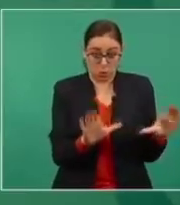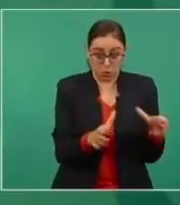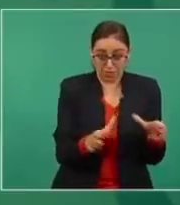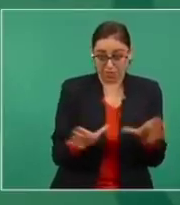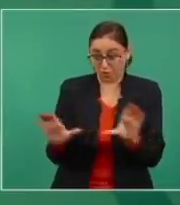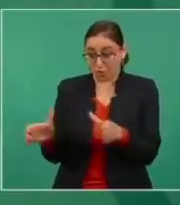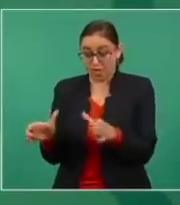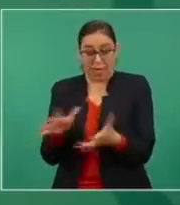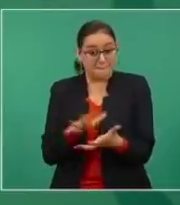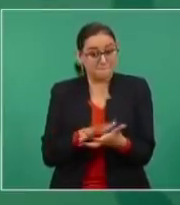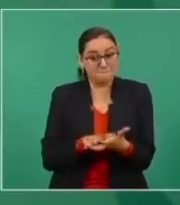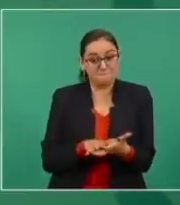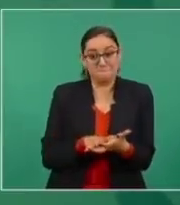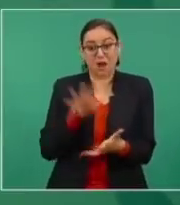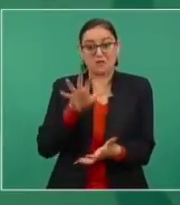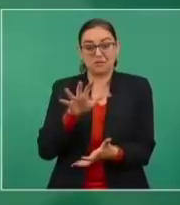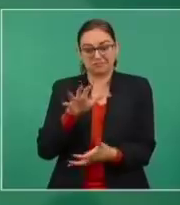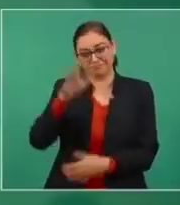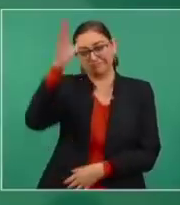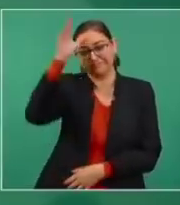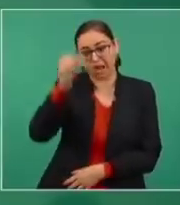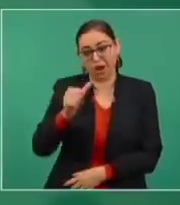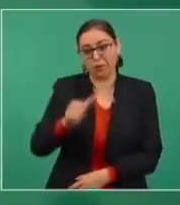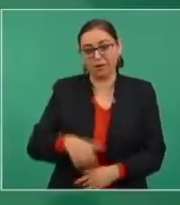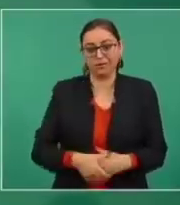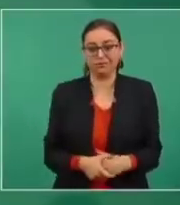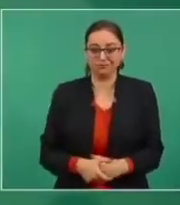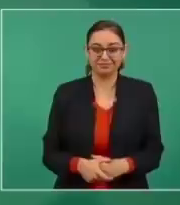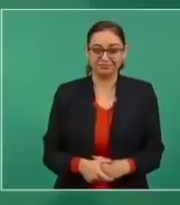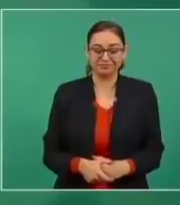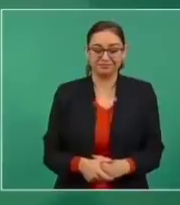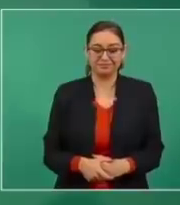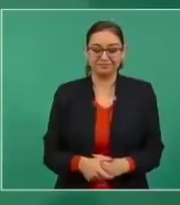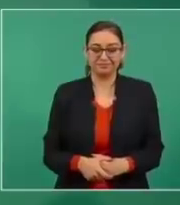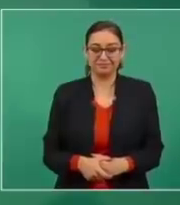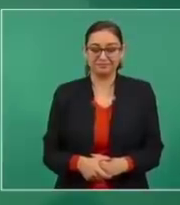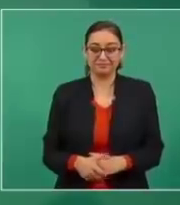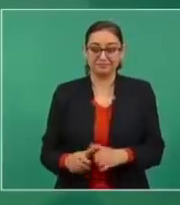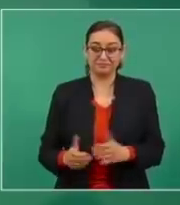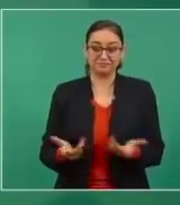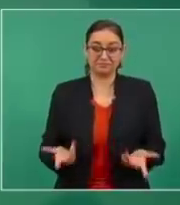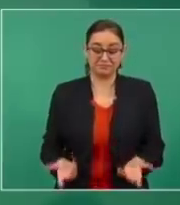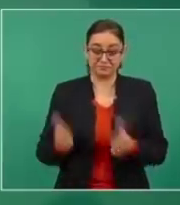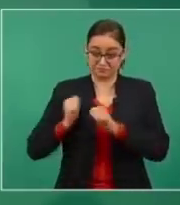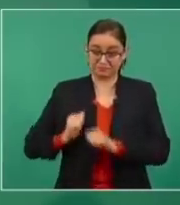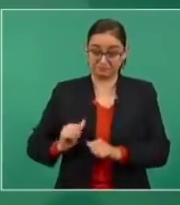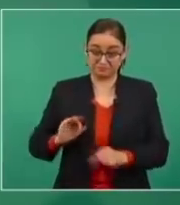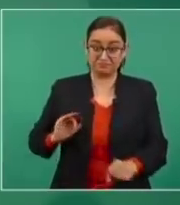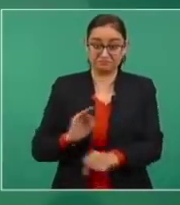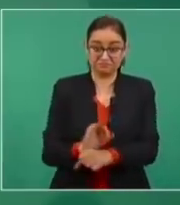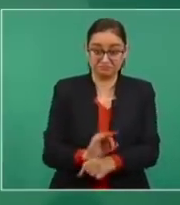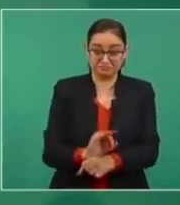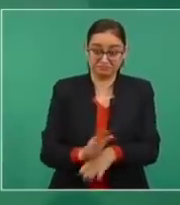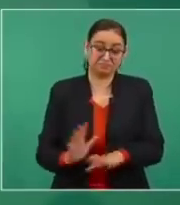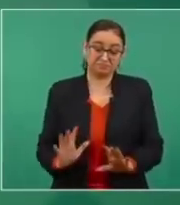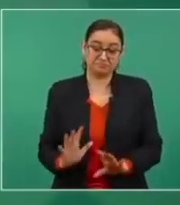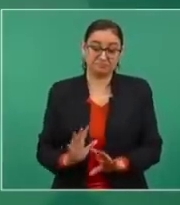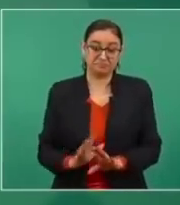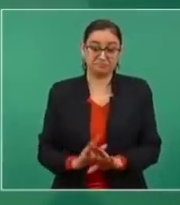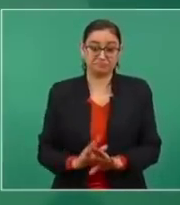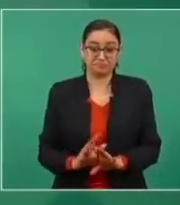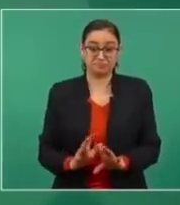respalda a las autoridades. ¿De la cabecera? Sí, sí,